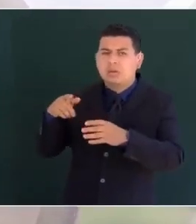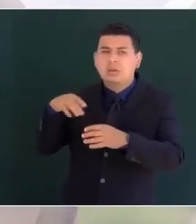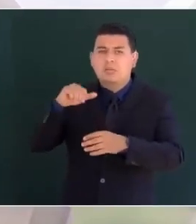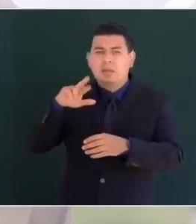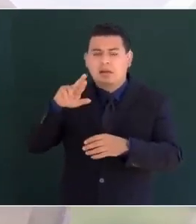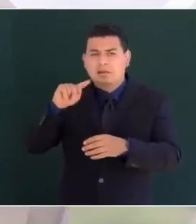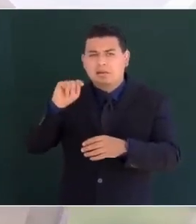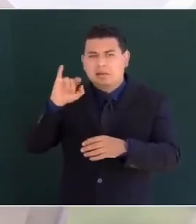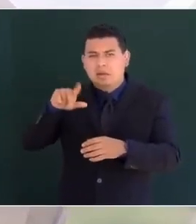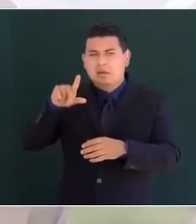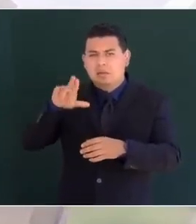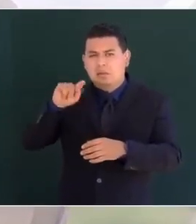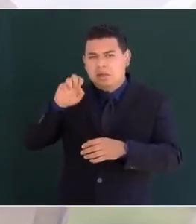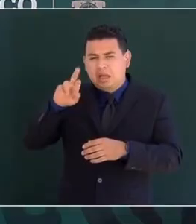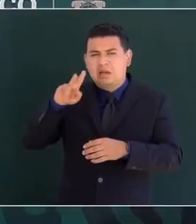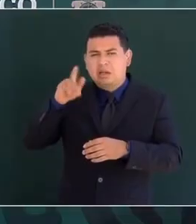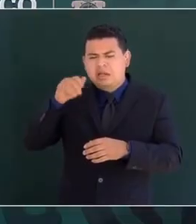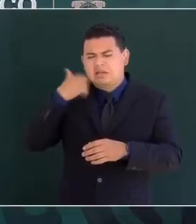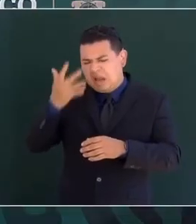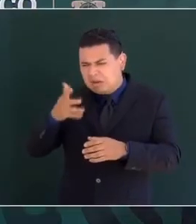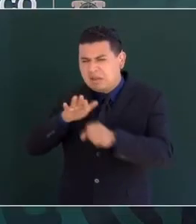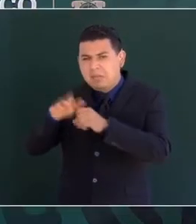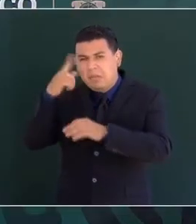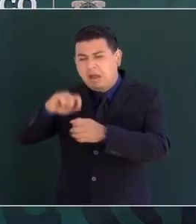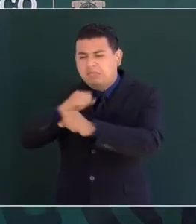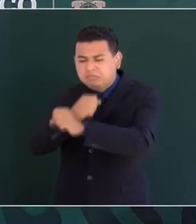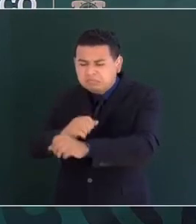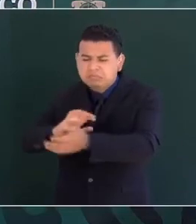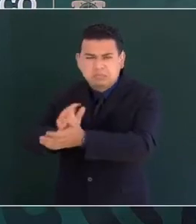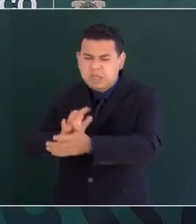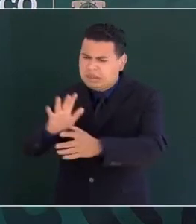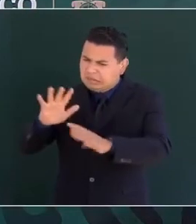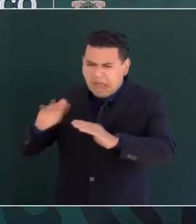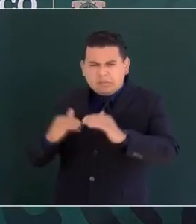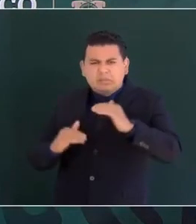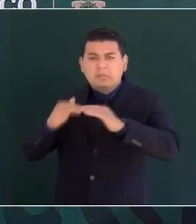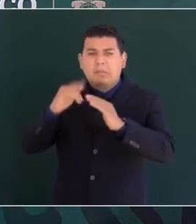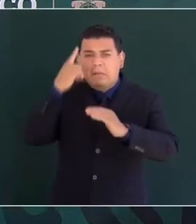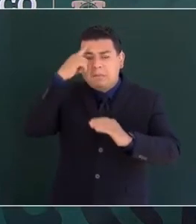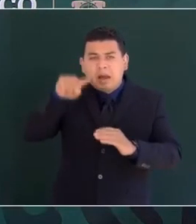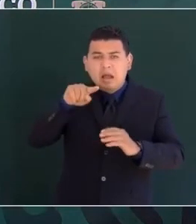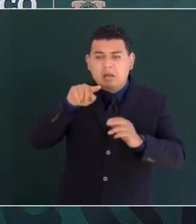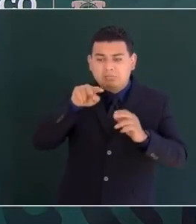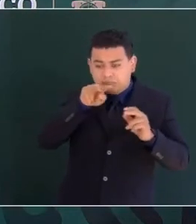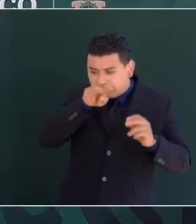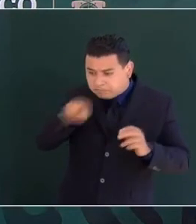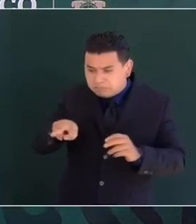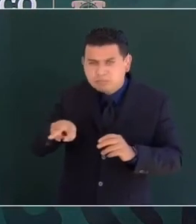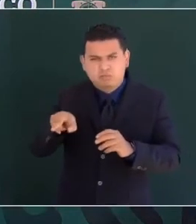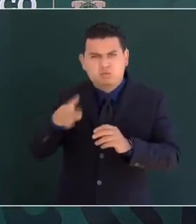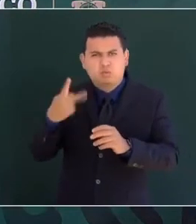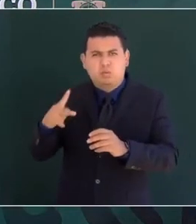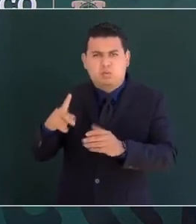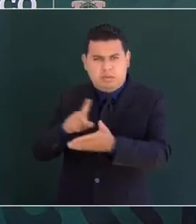Luther King luchaba por ellos, en reconocimiento por su liderazgo.